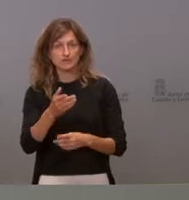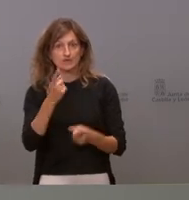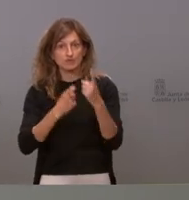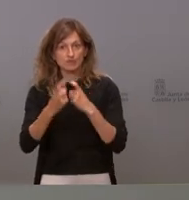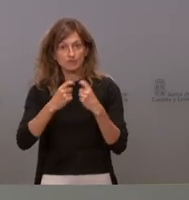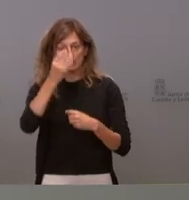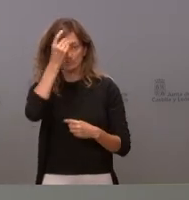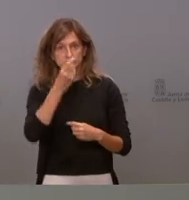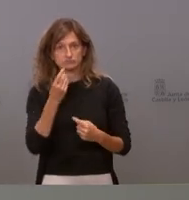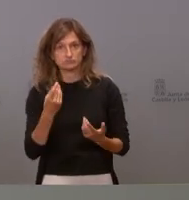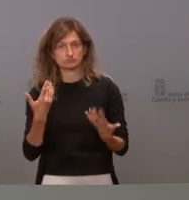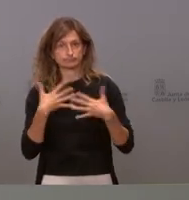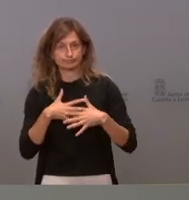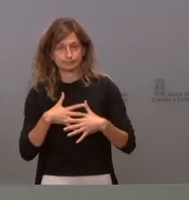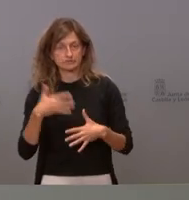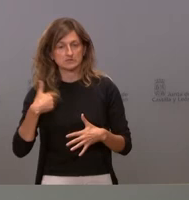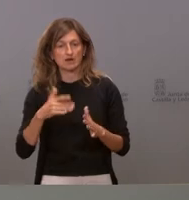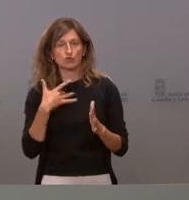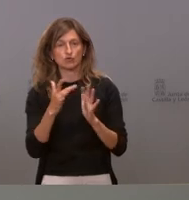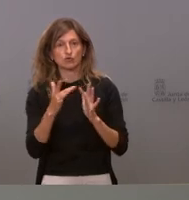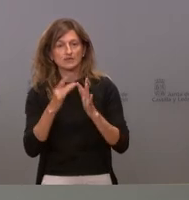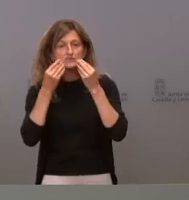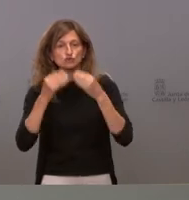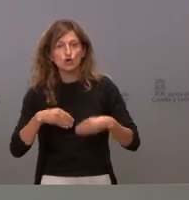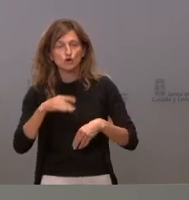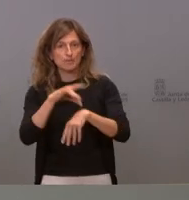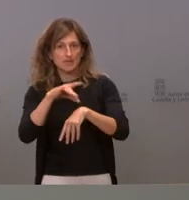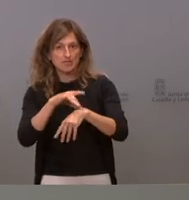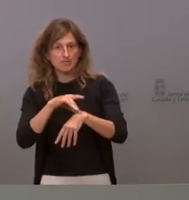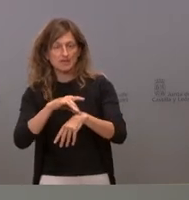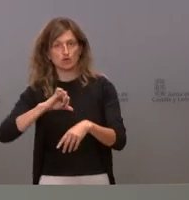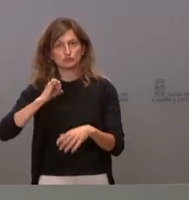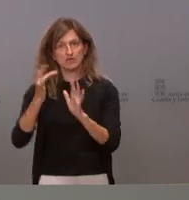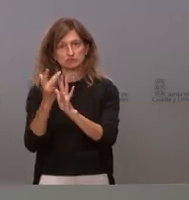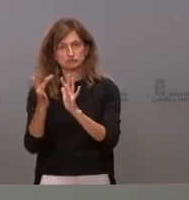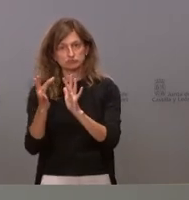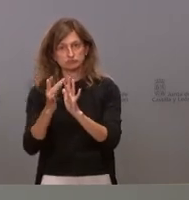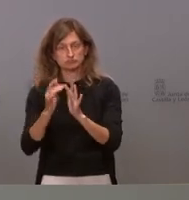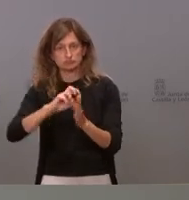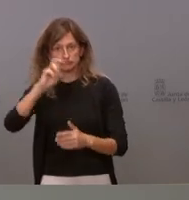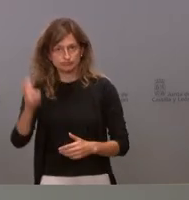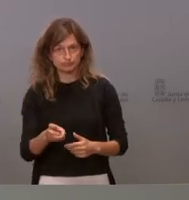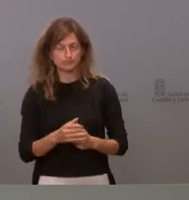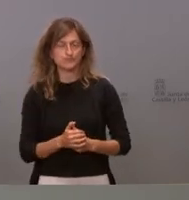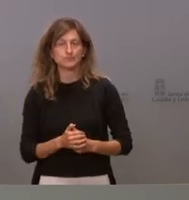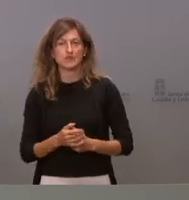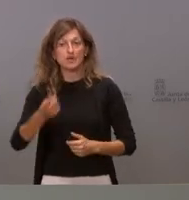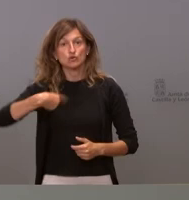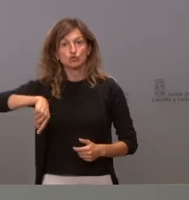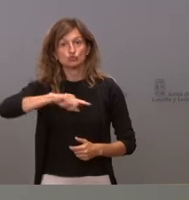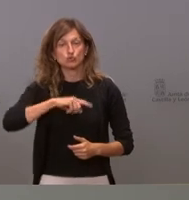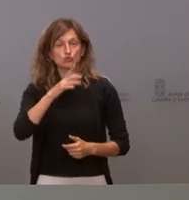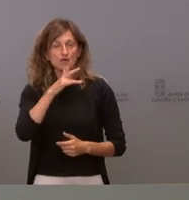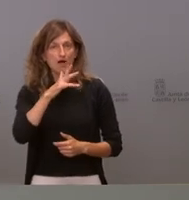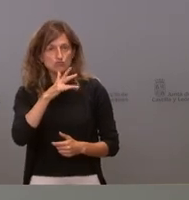incorporada de manera que pueda conectar con su historia clínica que pueda conectar con el hospital y demás por lo tanto nosotros ahora mismo lo que